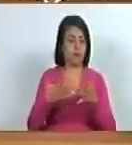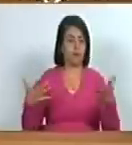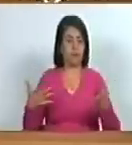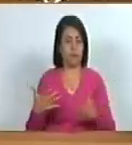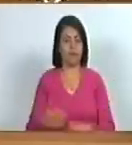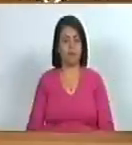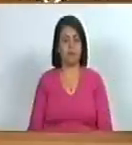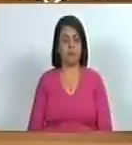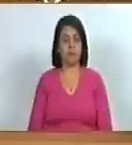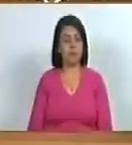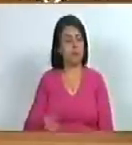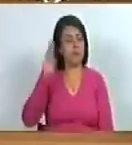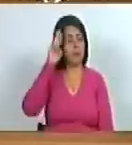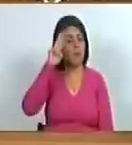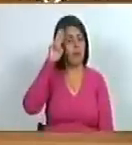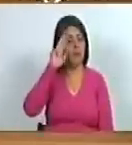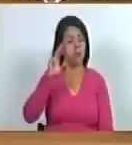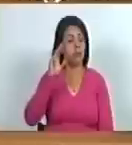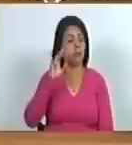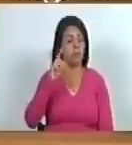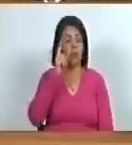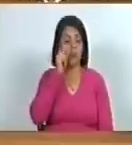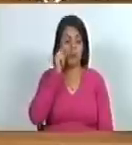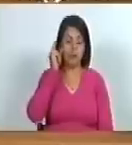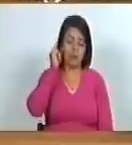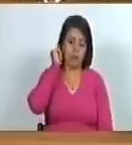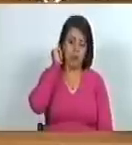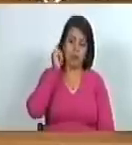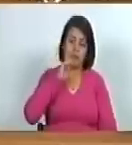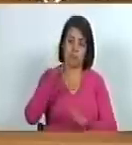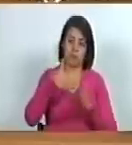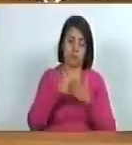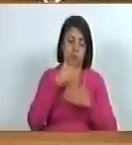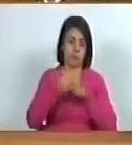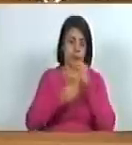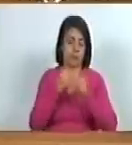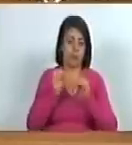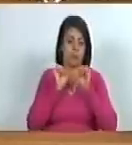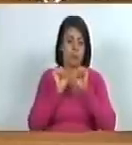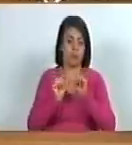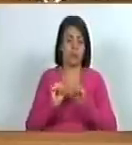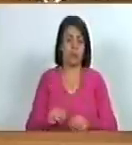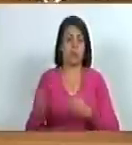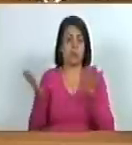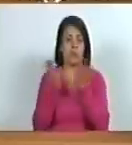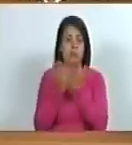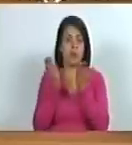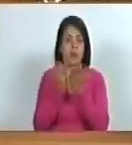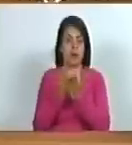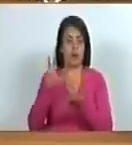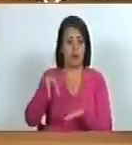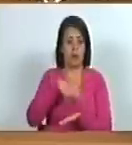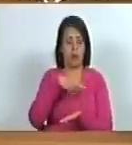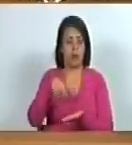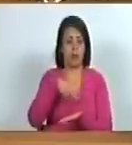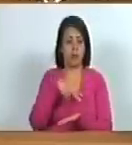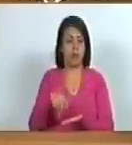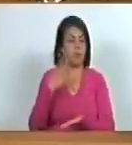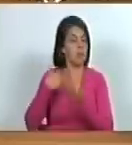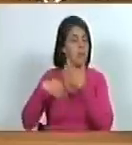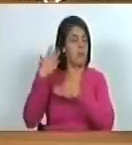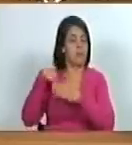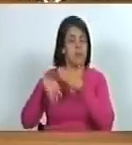cantidad de maestros docentes hombres y mujeres han instalado escuelas de la danza de